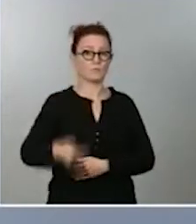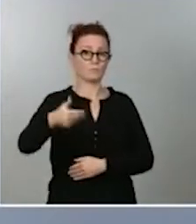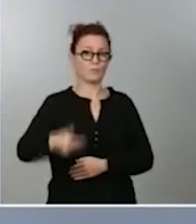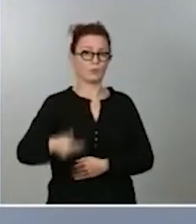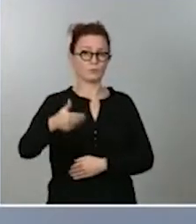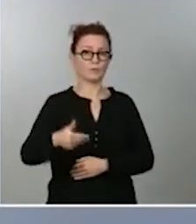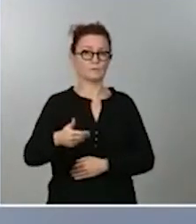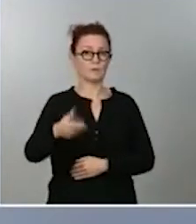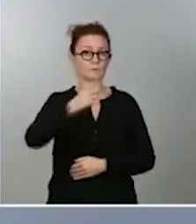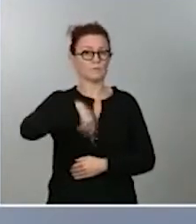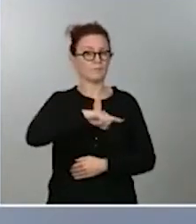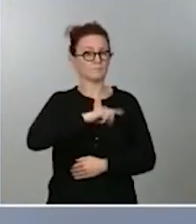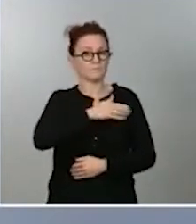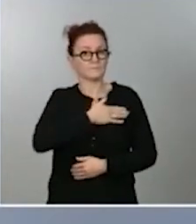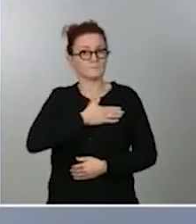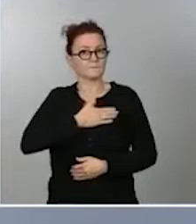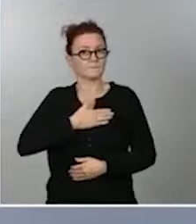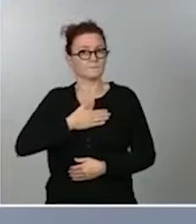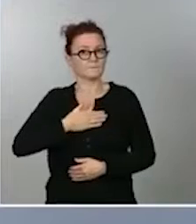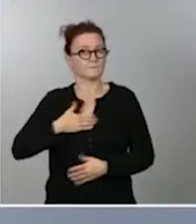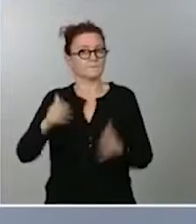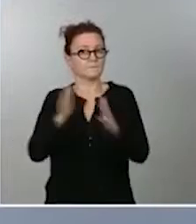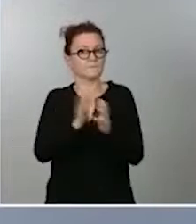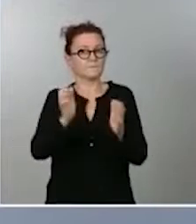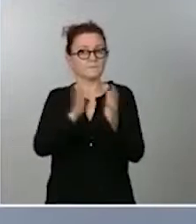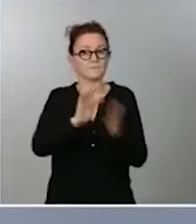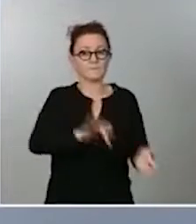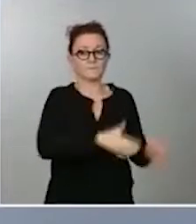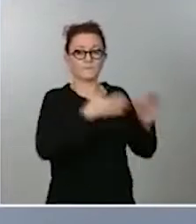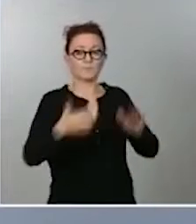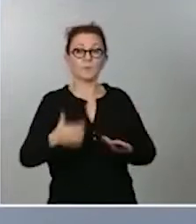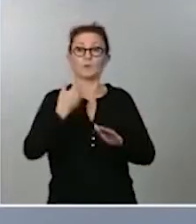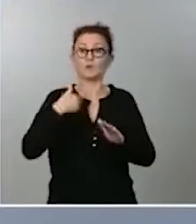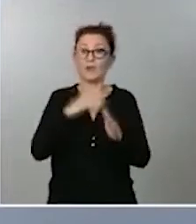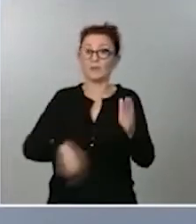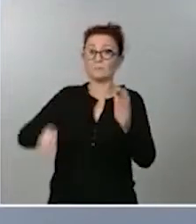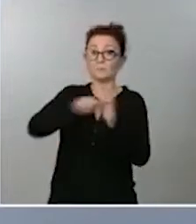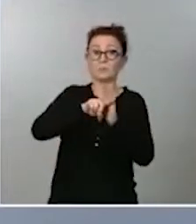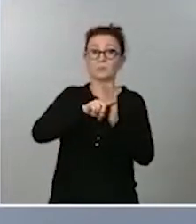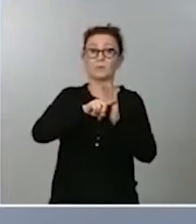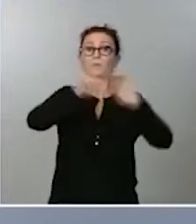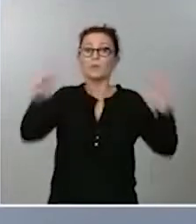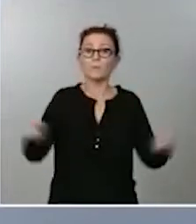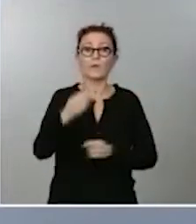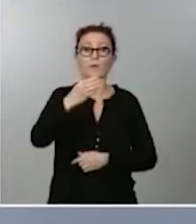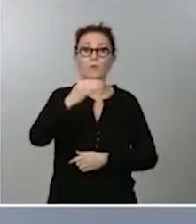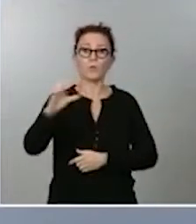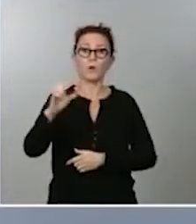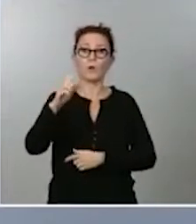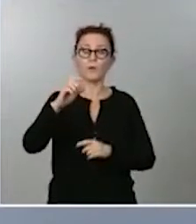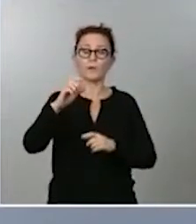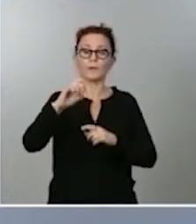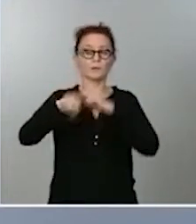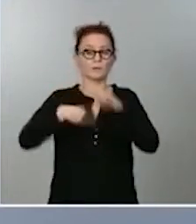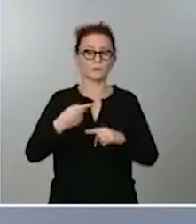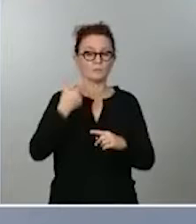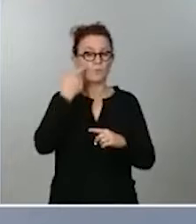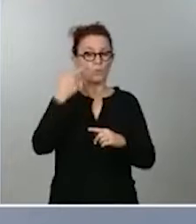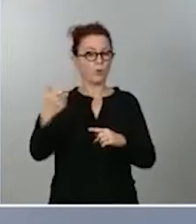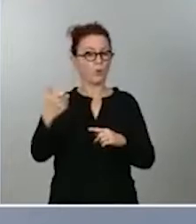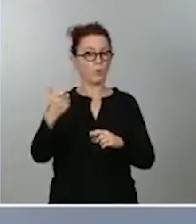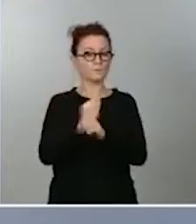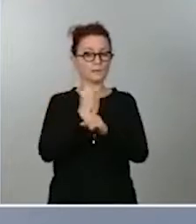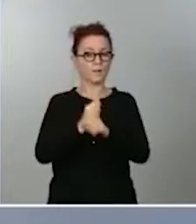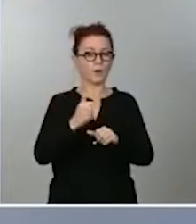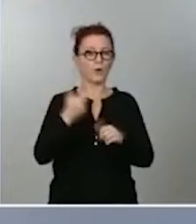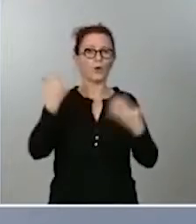y naturalmente cuando se vea publicado en el BOE se podrá comprobar que detrás hay un enorme trabajo por profesionales que